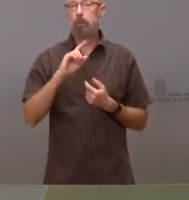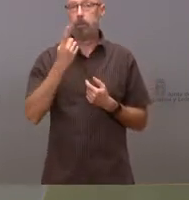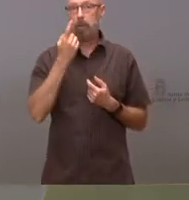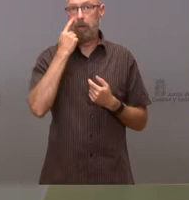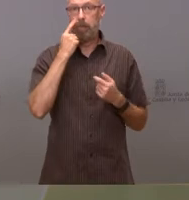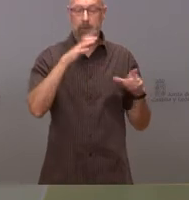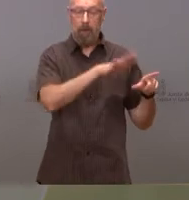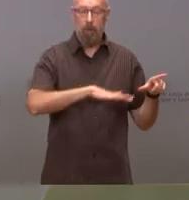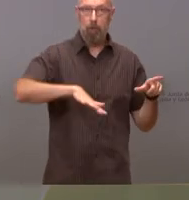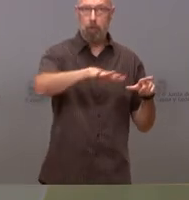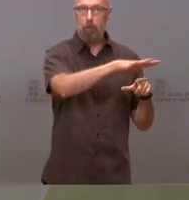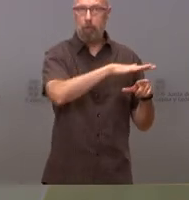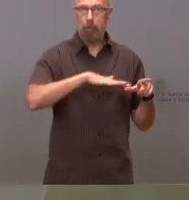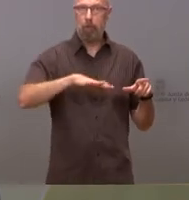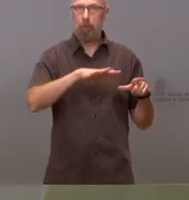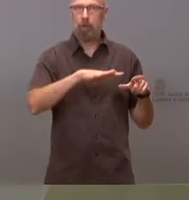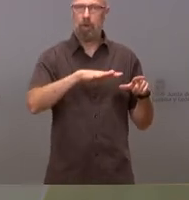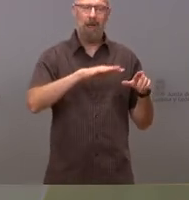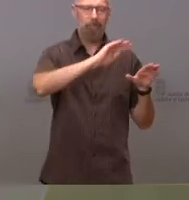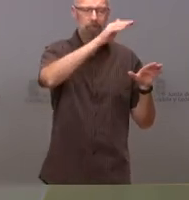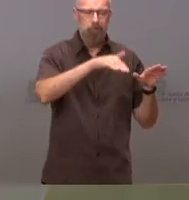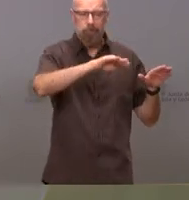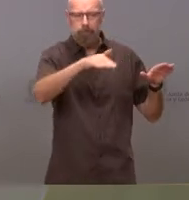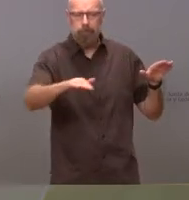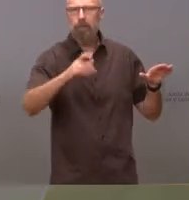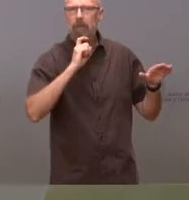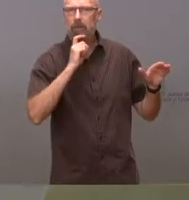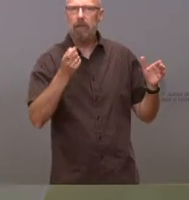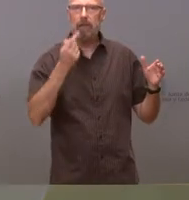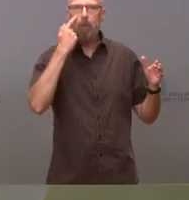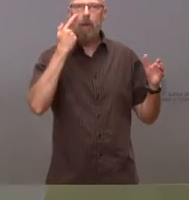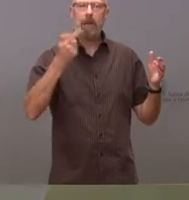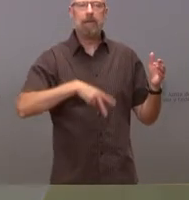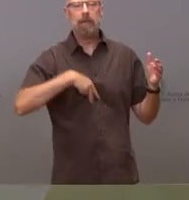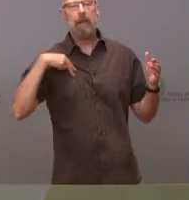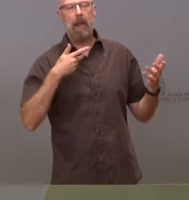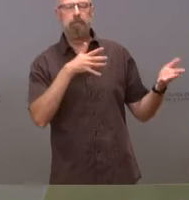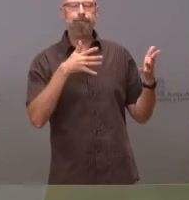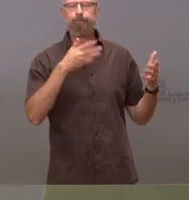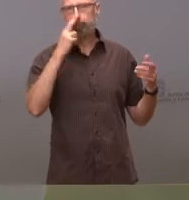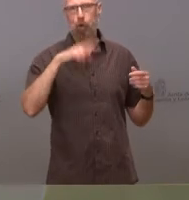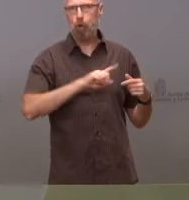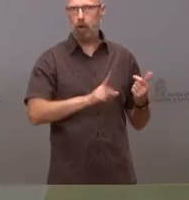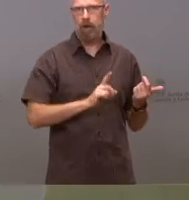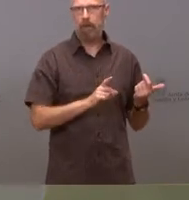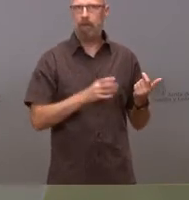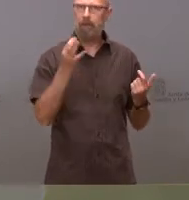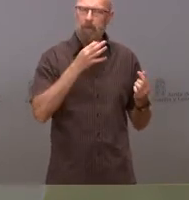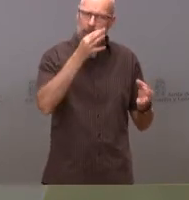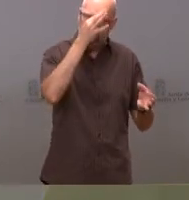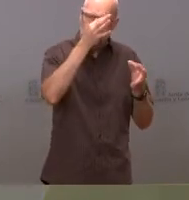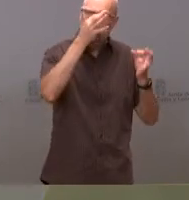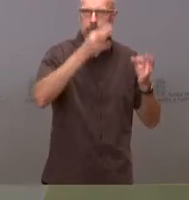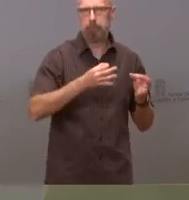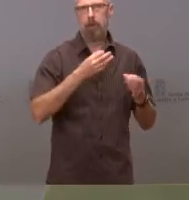perímetro es un perímetro absolutamente irregular, y, por tanto, no valen mediciones genéricas de satélite, hay que hacer unas mediciones muy exactas y muy